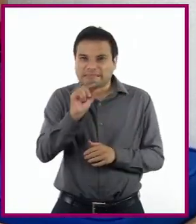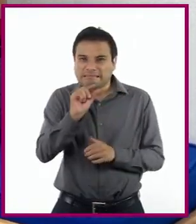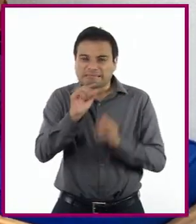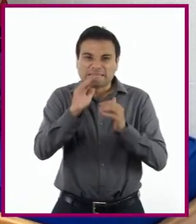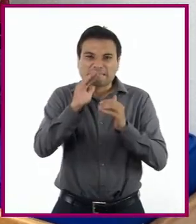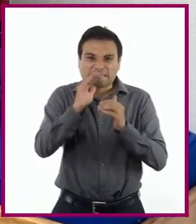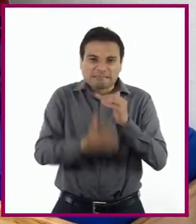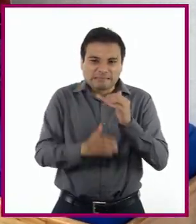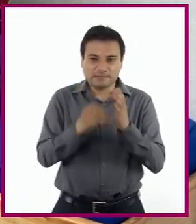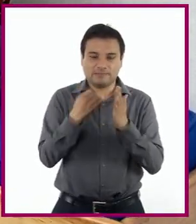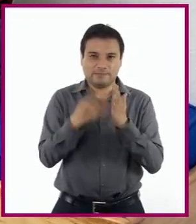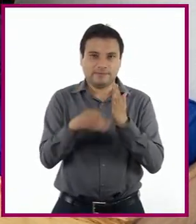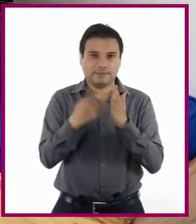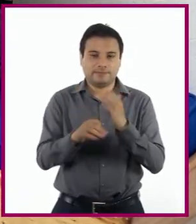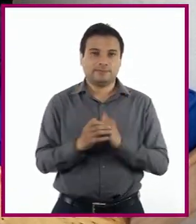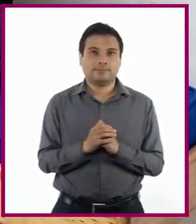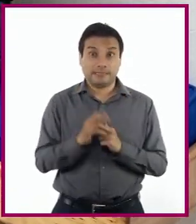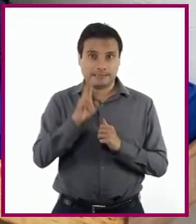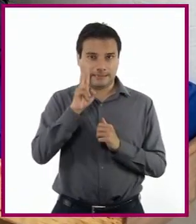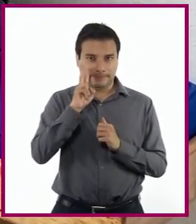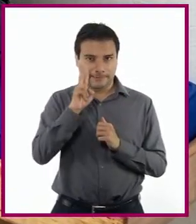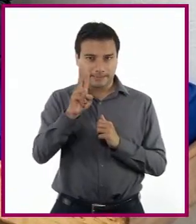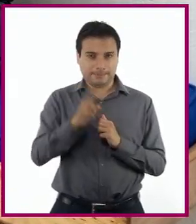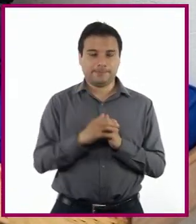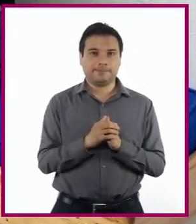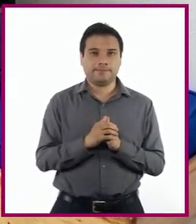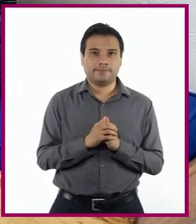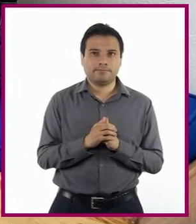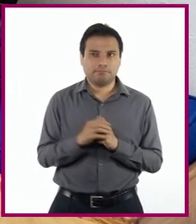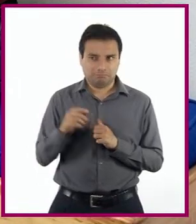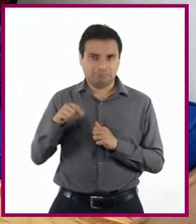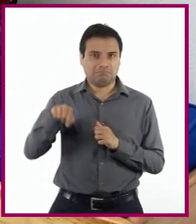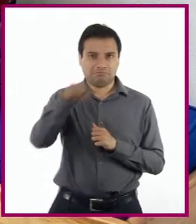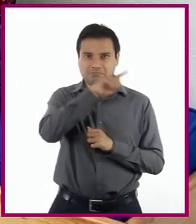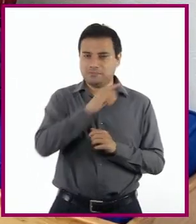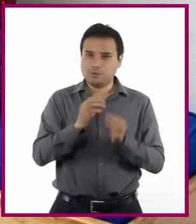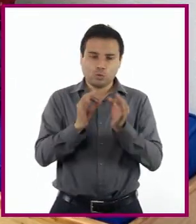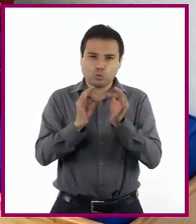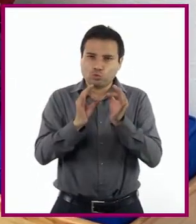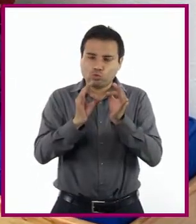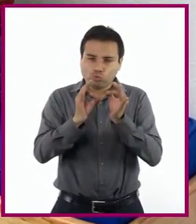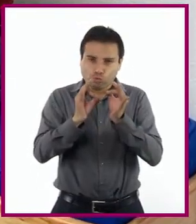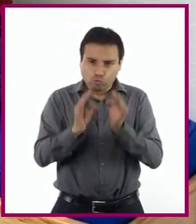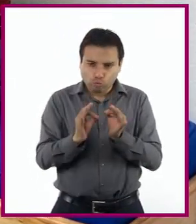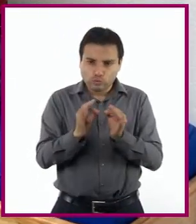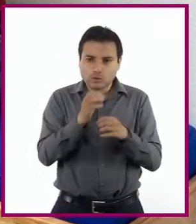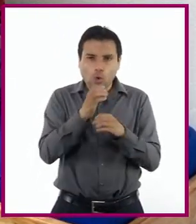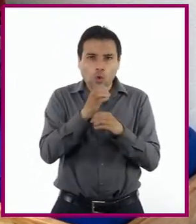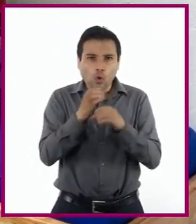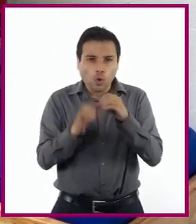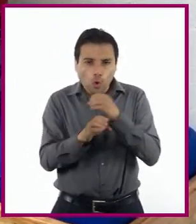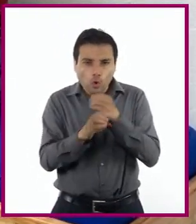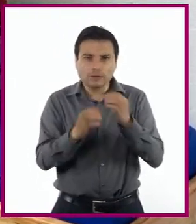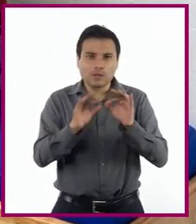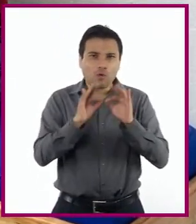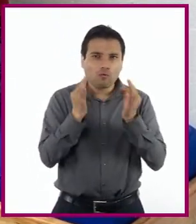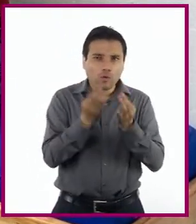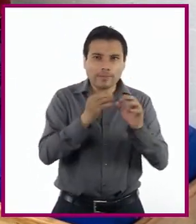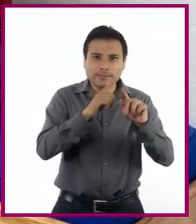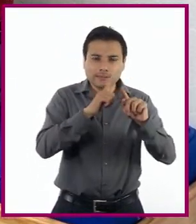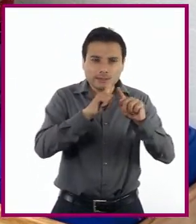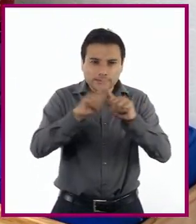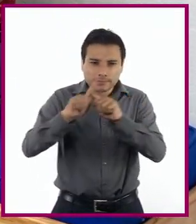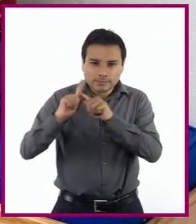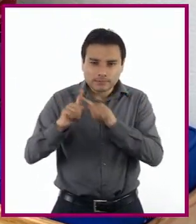Todas las tomas Si se fijaron Fuimos muy precisos Escogiendo los objetos Las formas Los